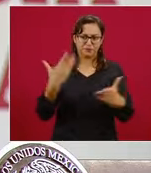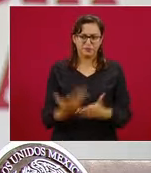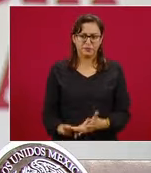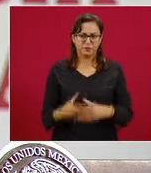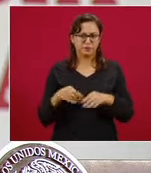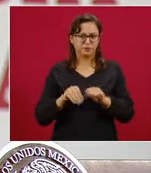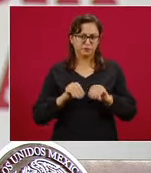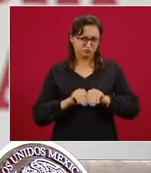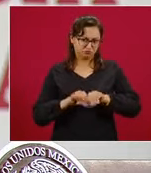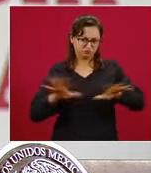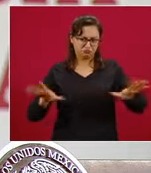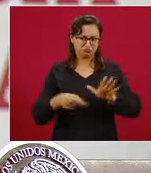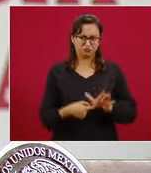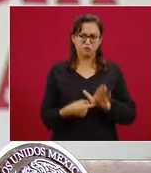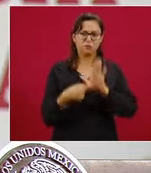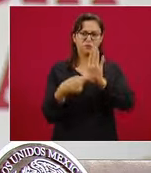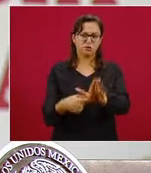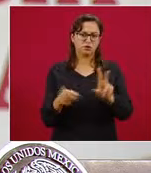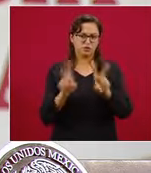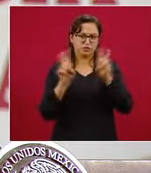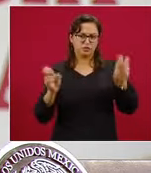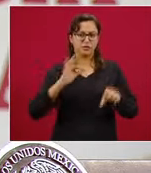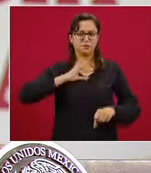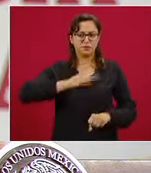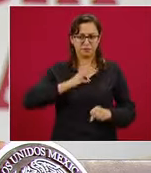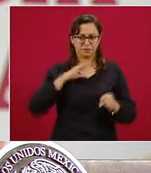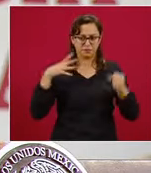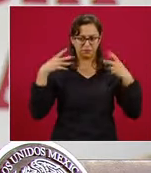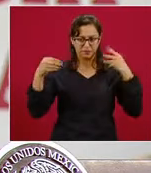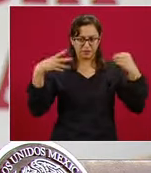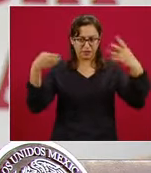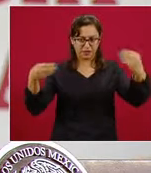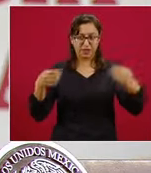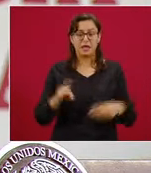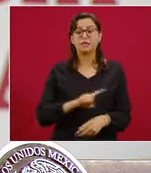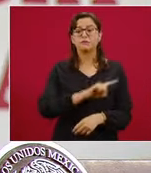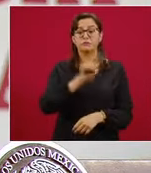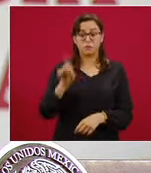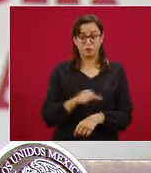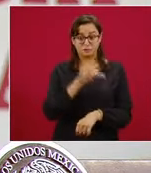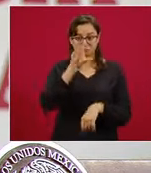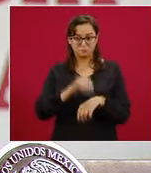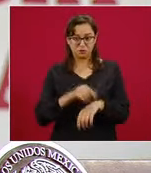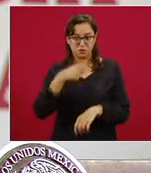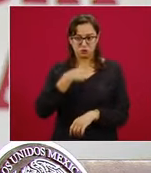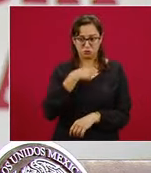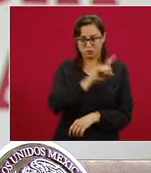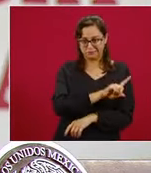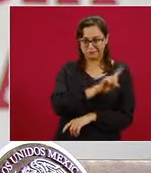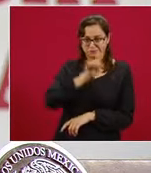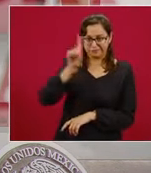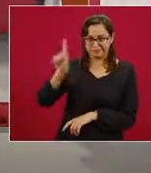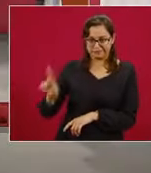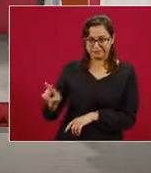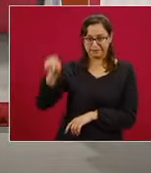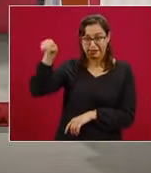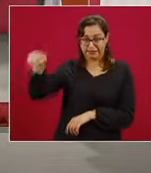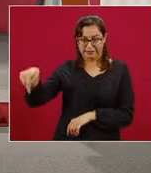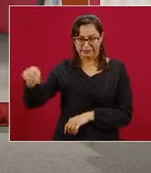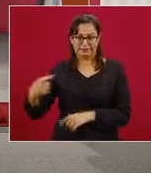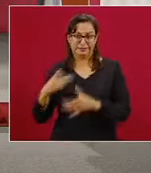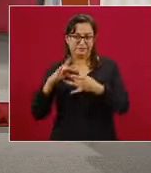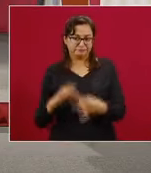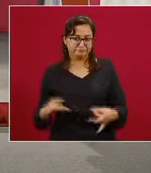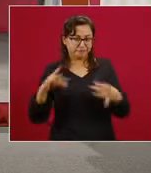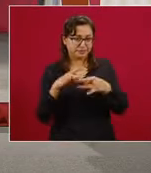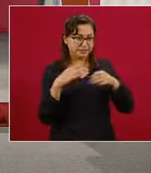de la epidemia. Posteriormente, si me lo permite el presidente, me pasaré para allá para mostrar las curvas epidémicas que ya relata